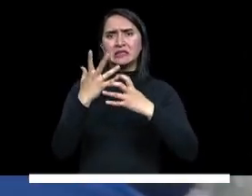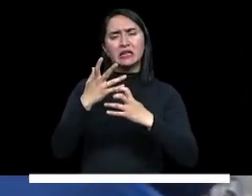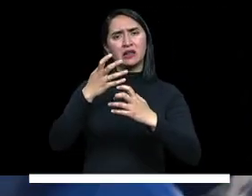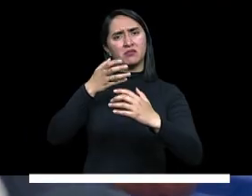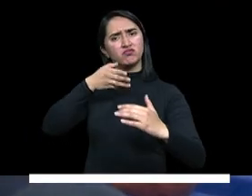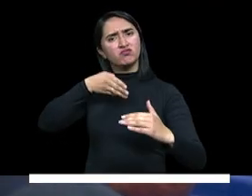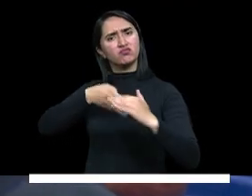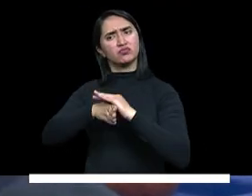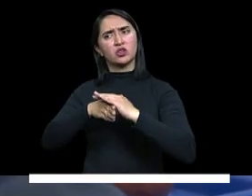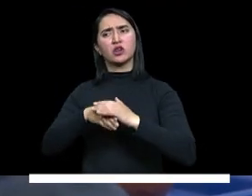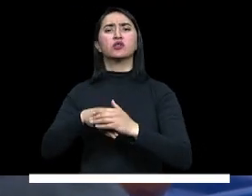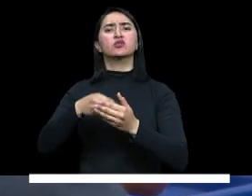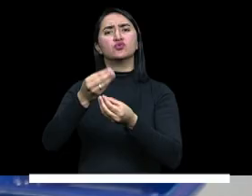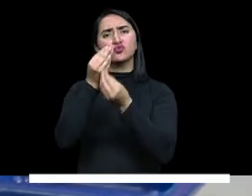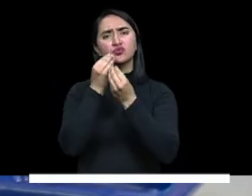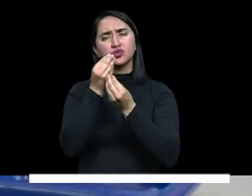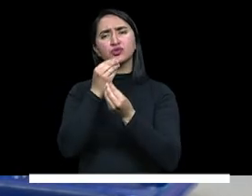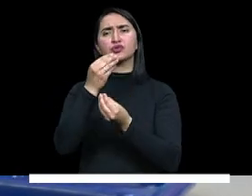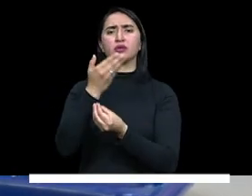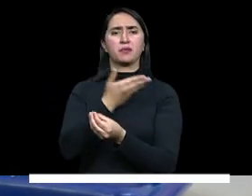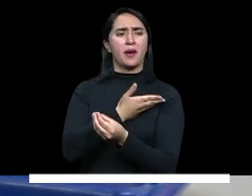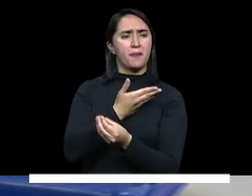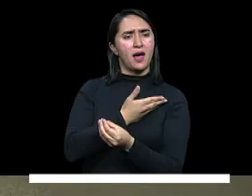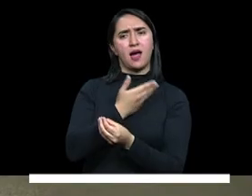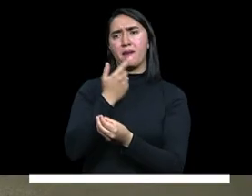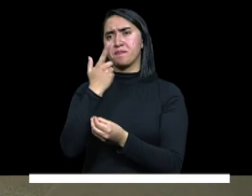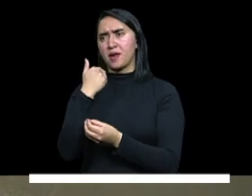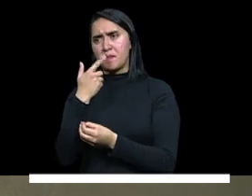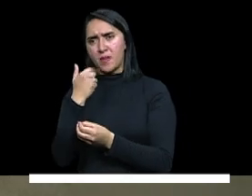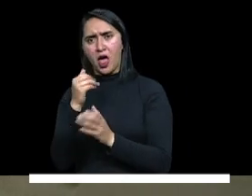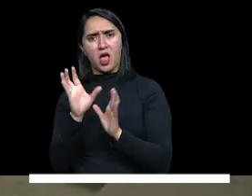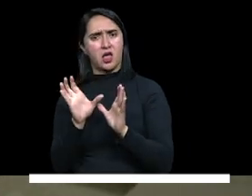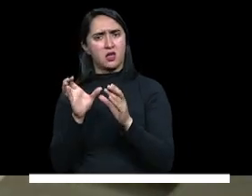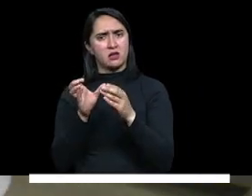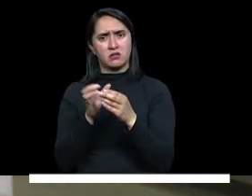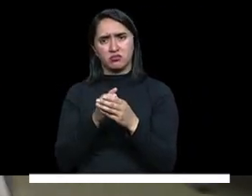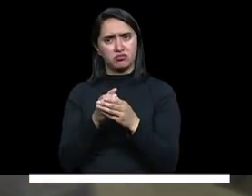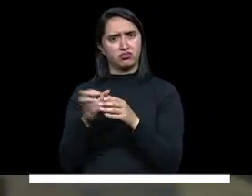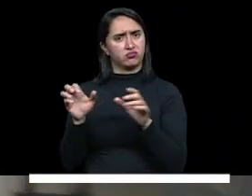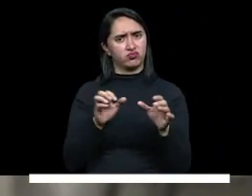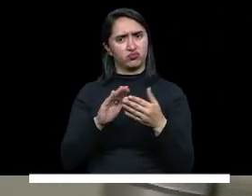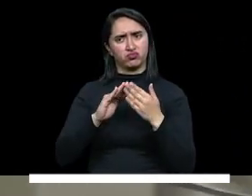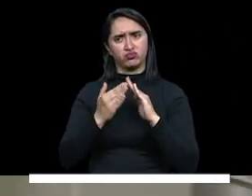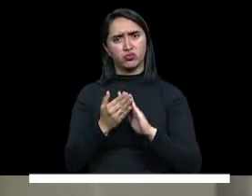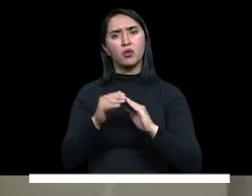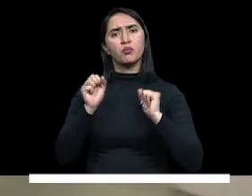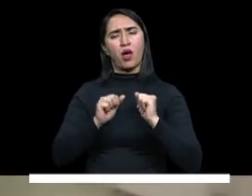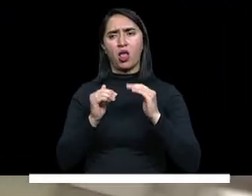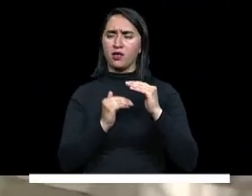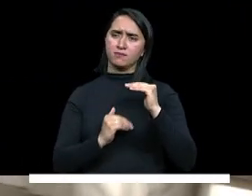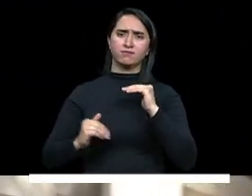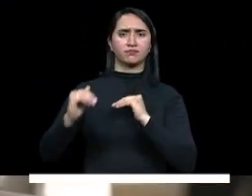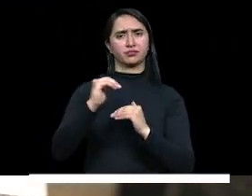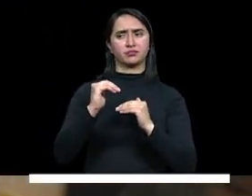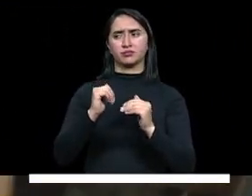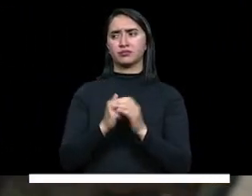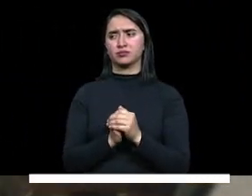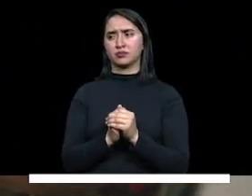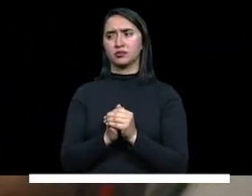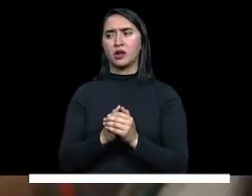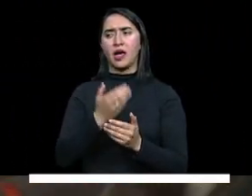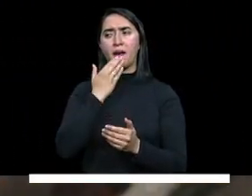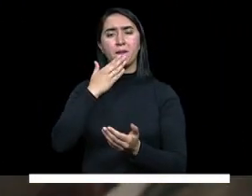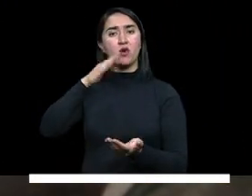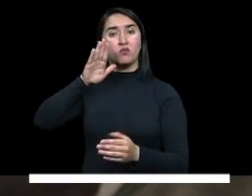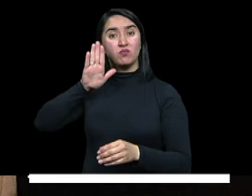nutrición, madres, padres, juntas de acción comunal, pueden sacarlo adelante. Por ejemplo, en Buenaventura, logramos un